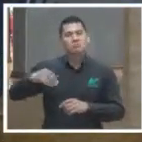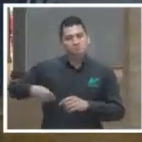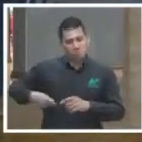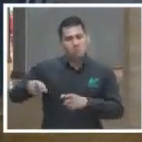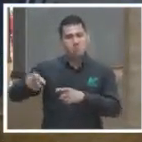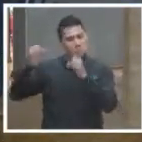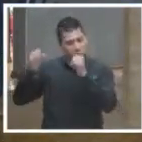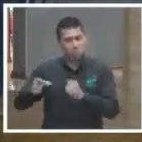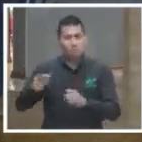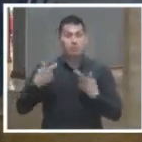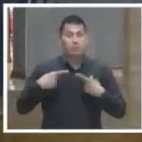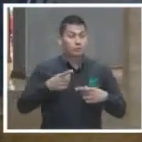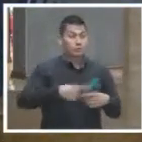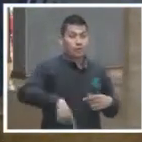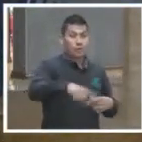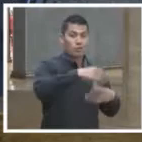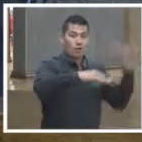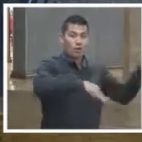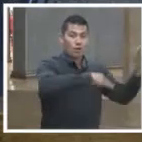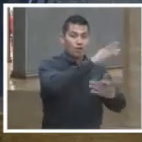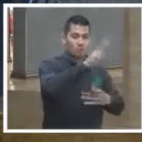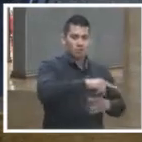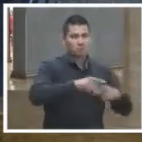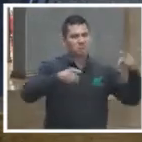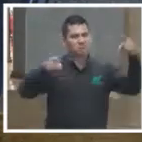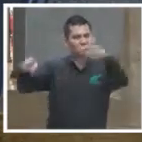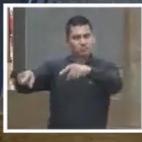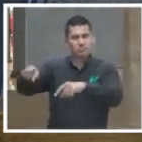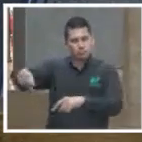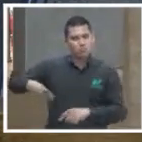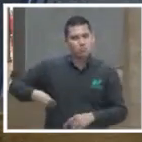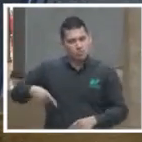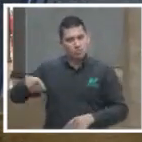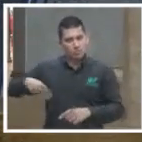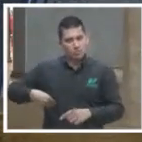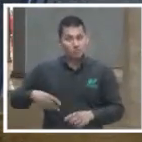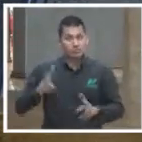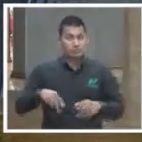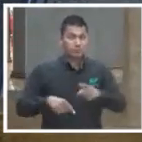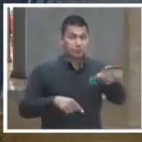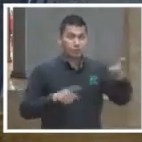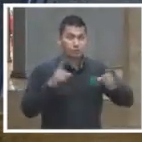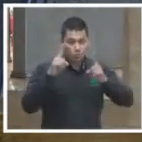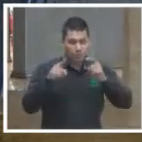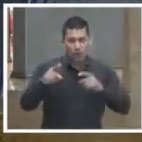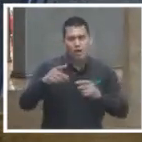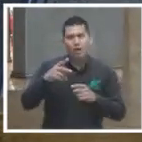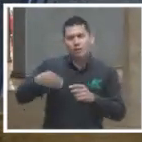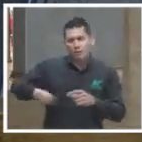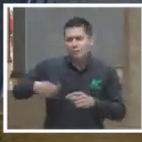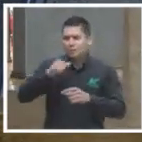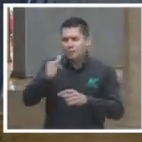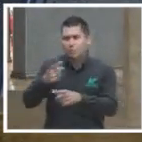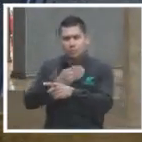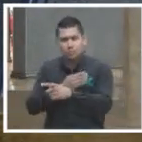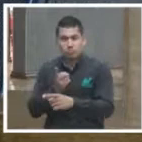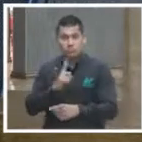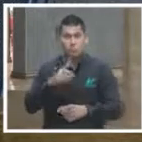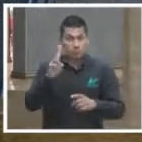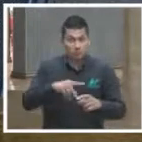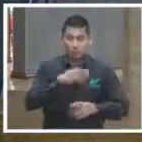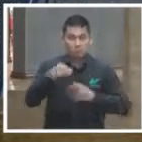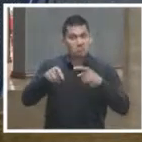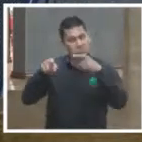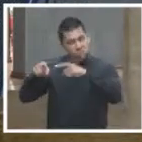condena de la opinión pública era contundente, la opinión pública no tenía absolutamente ninguna duda al respecto. Sin embargo,